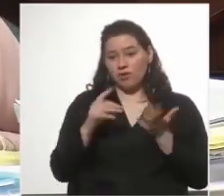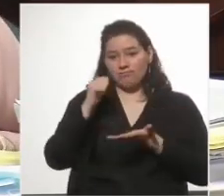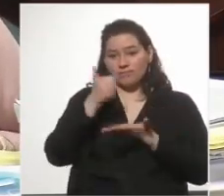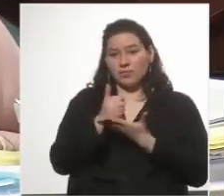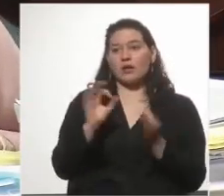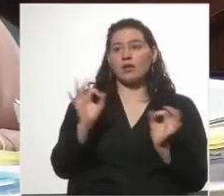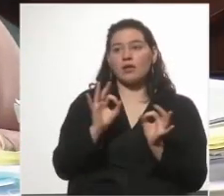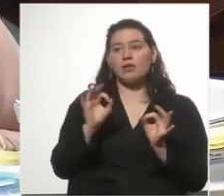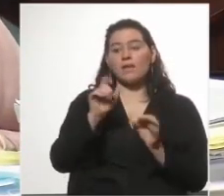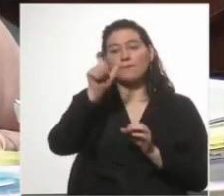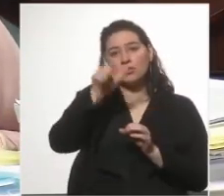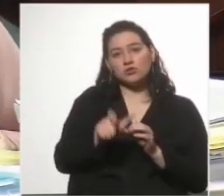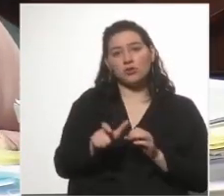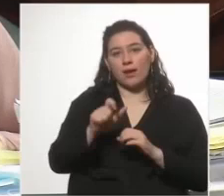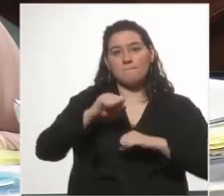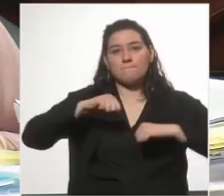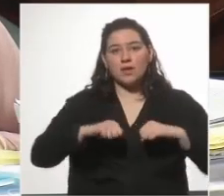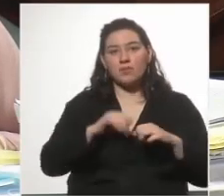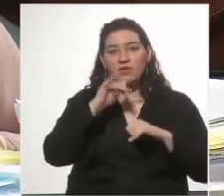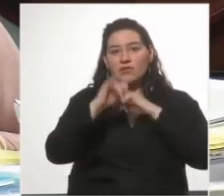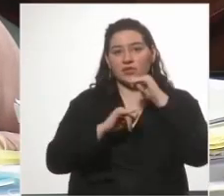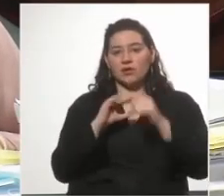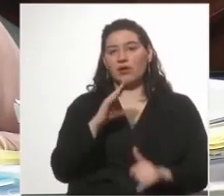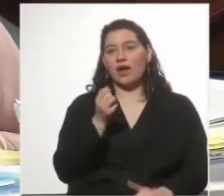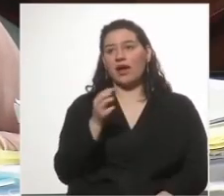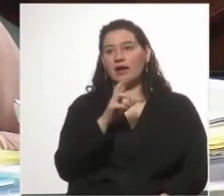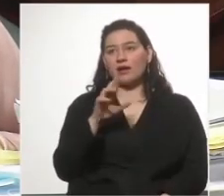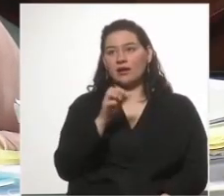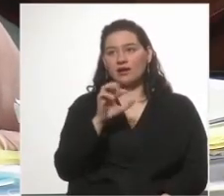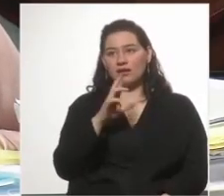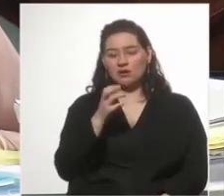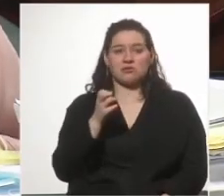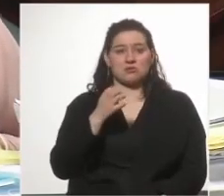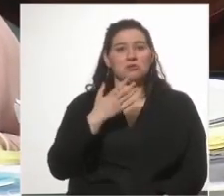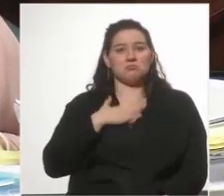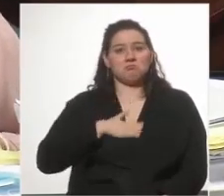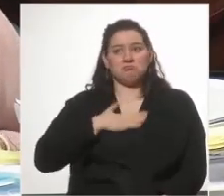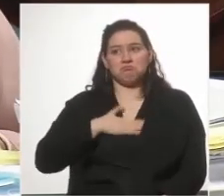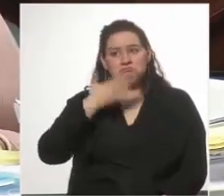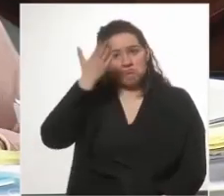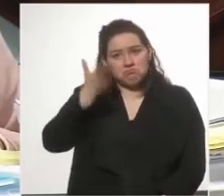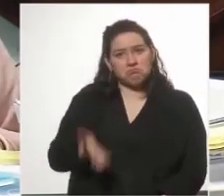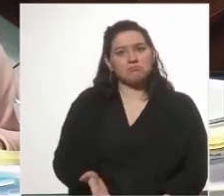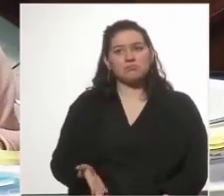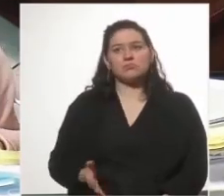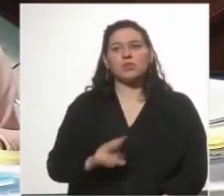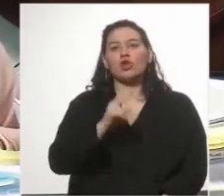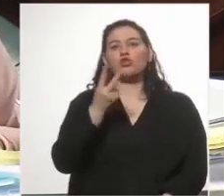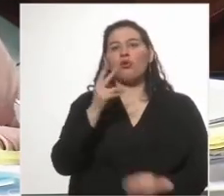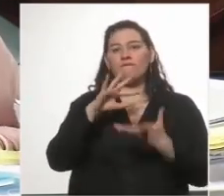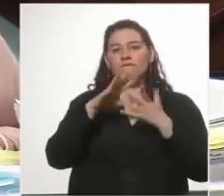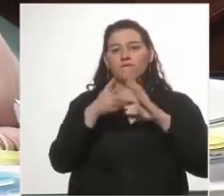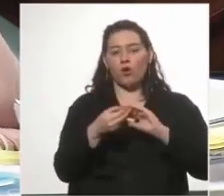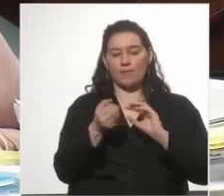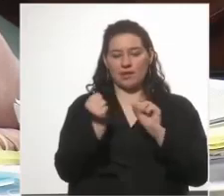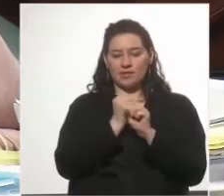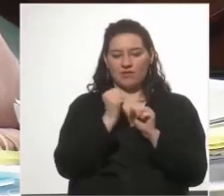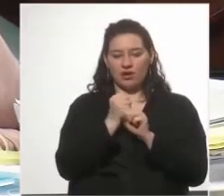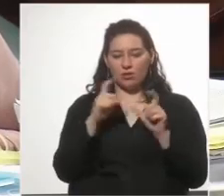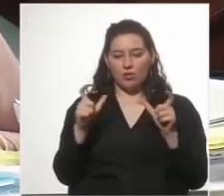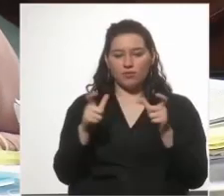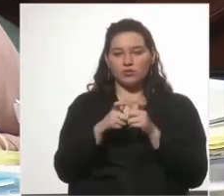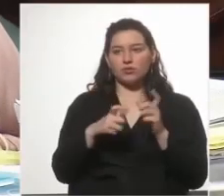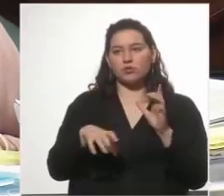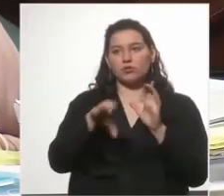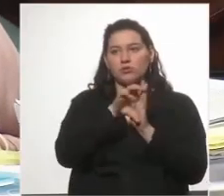el miembro informante del Senador Carrera, al cual le tengo un profundo aprecio. Hay dos maneras de que trabaje la Comisión de